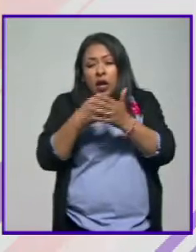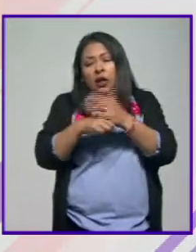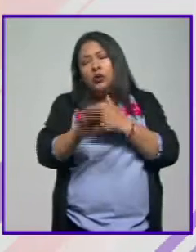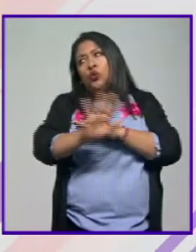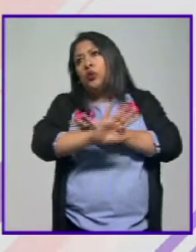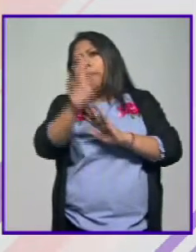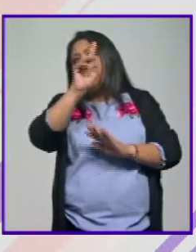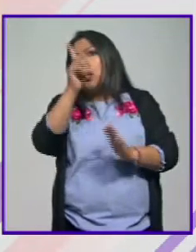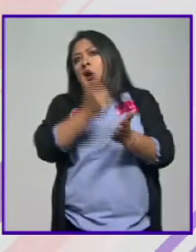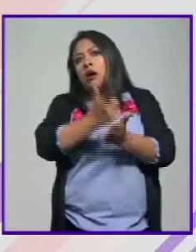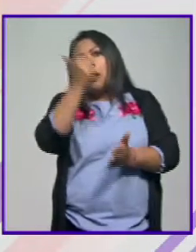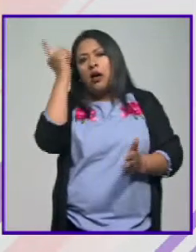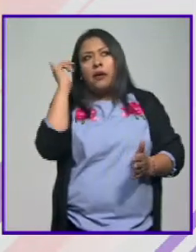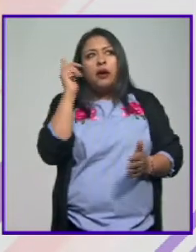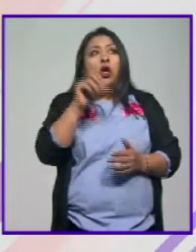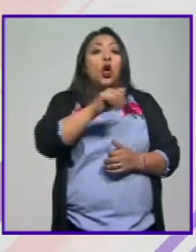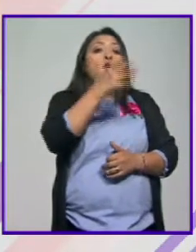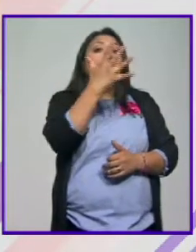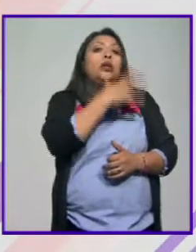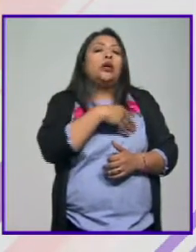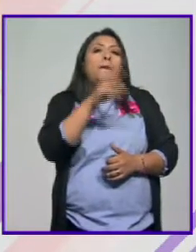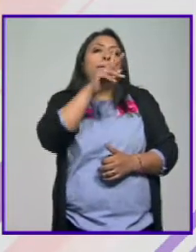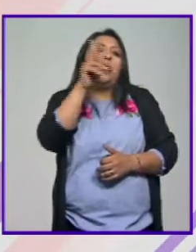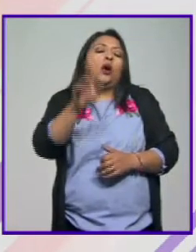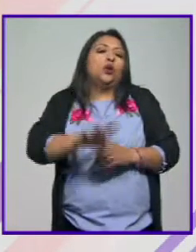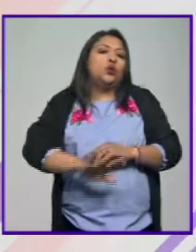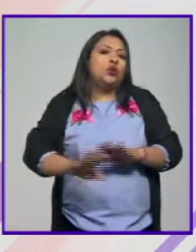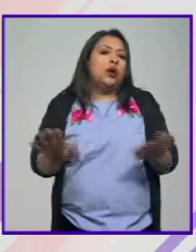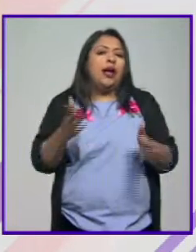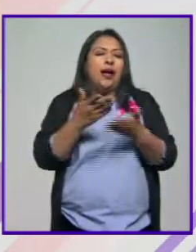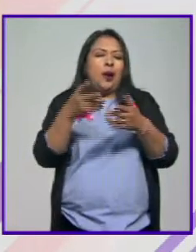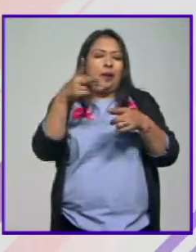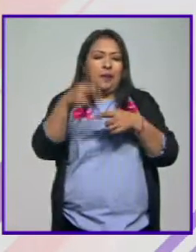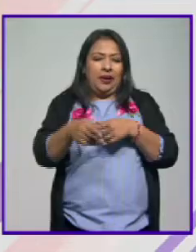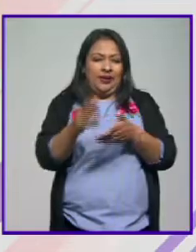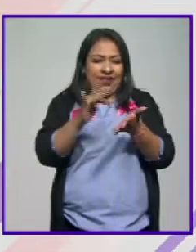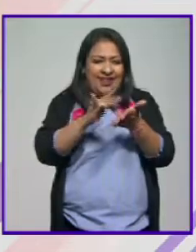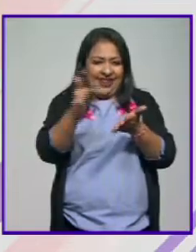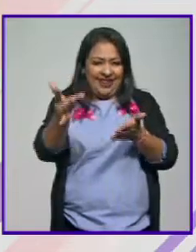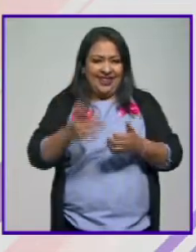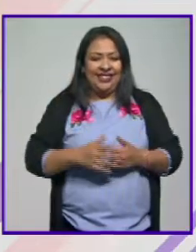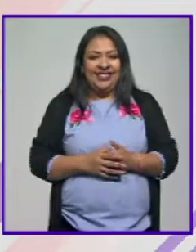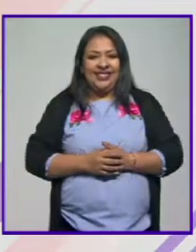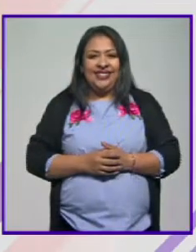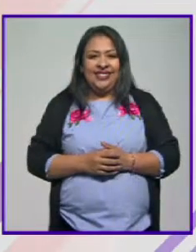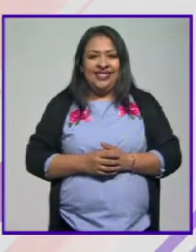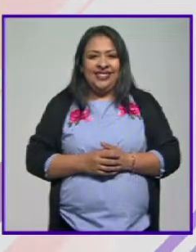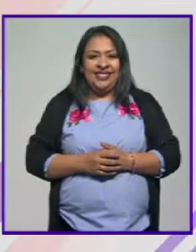gravísimo. Y si tiene otros hijos, imagínese. Bueno, pues vamos a la pausa, muchas gracias, maestro.